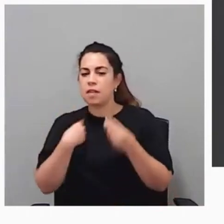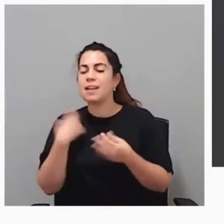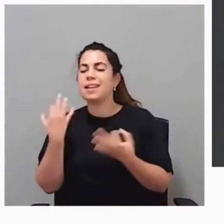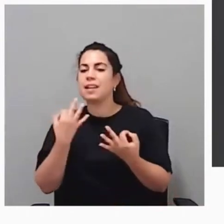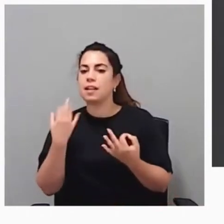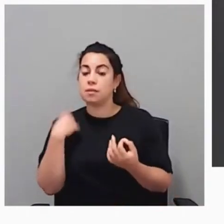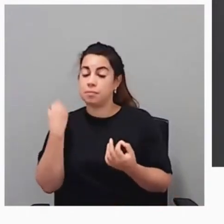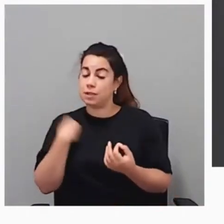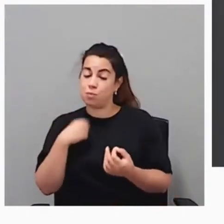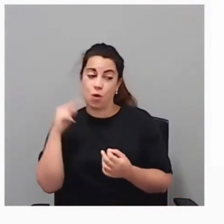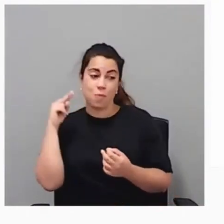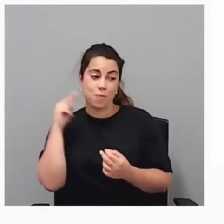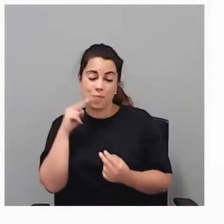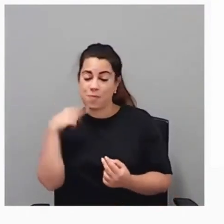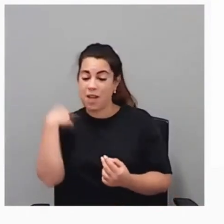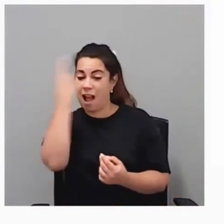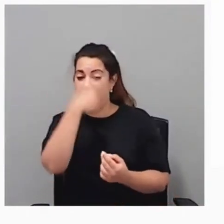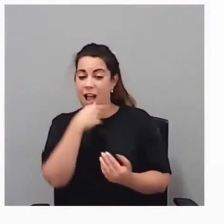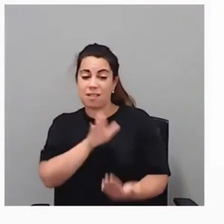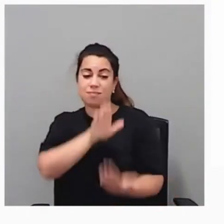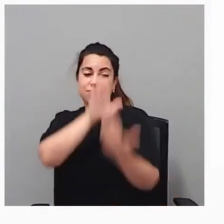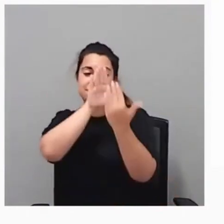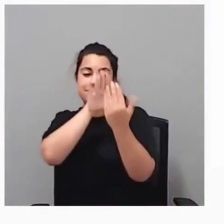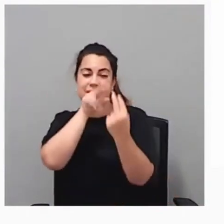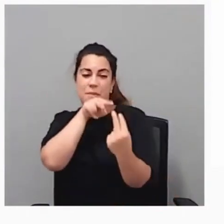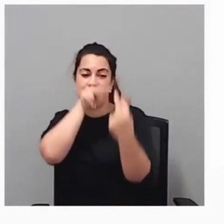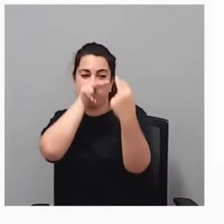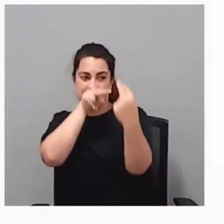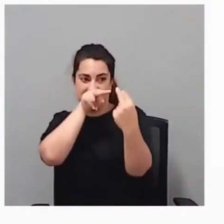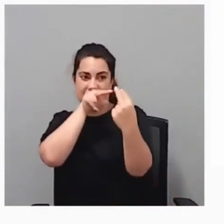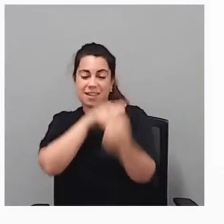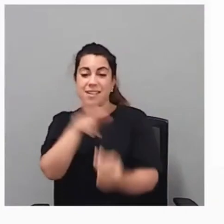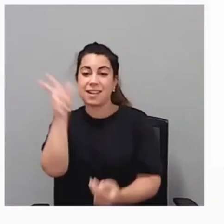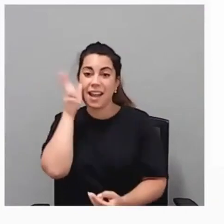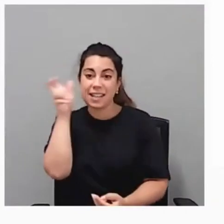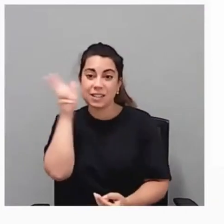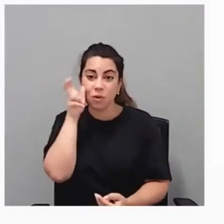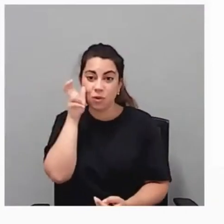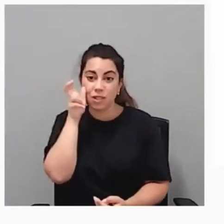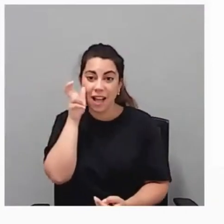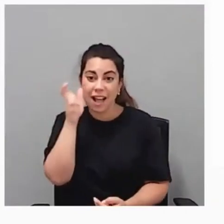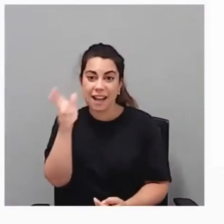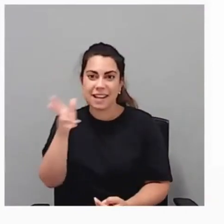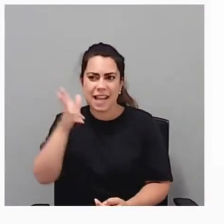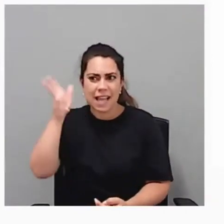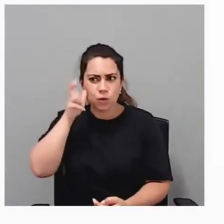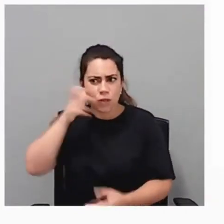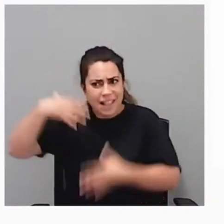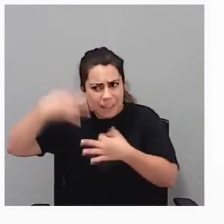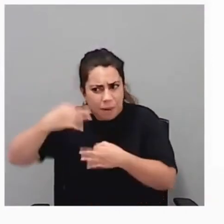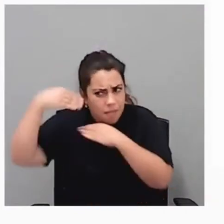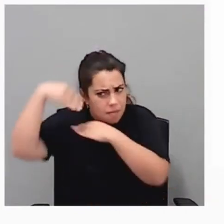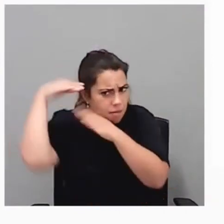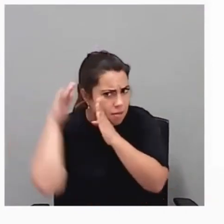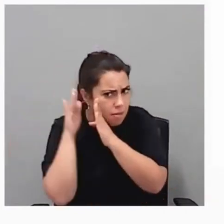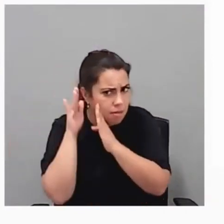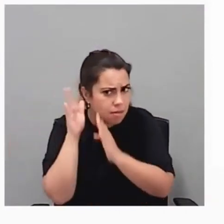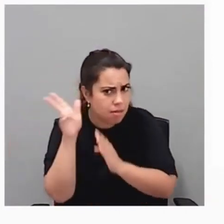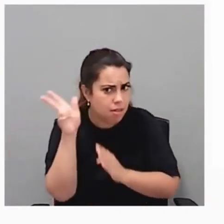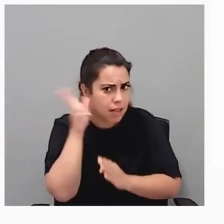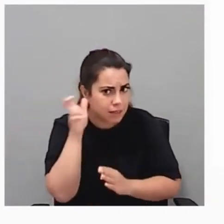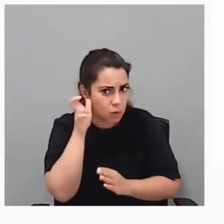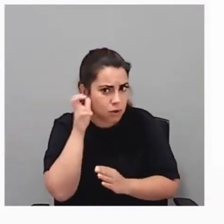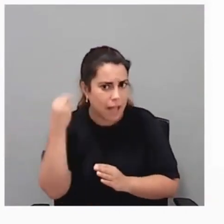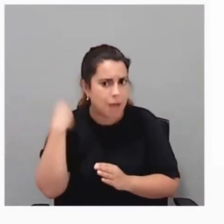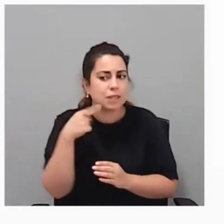como mirarnos a la cara, como escuchar. Se habla mucho de escucha activa, pero escucha activa de verdad, de interiorizar lo que el otro